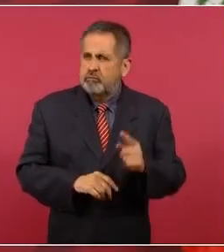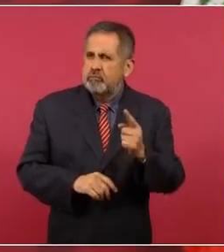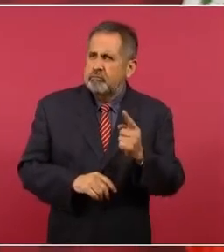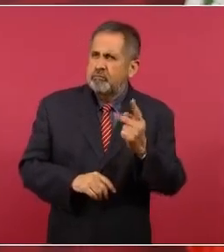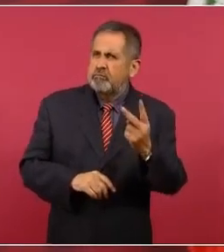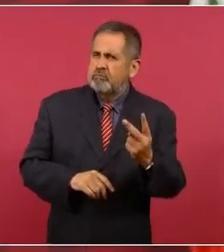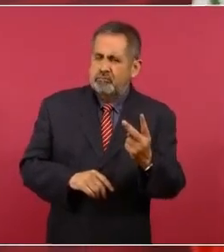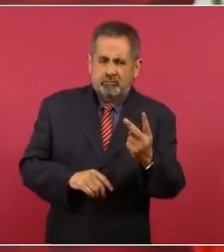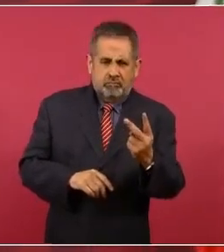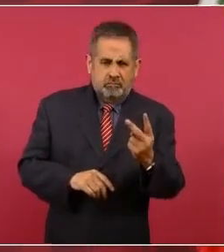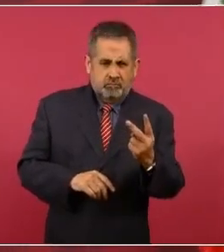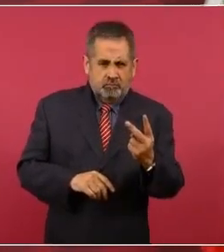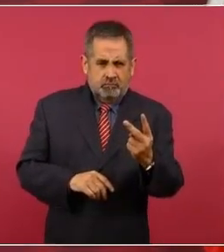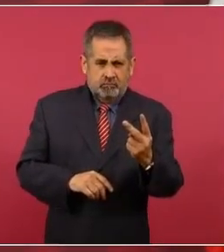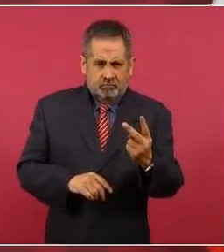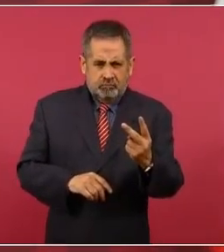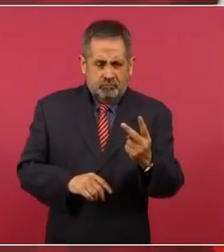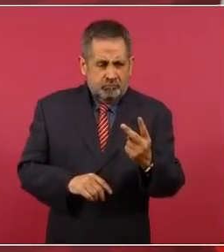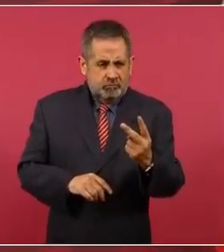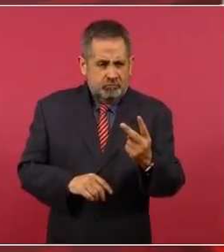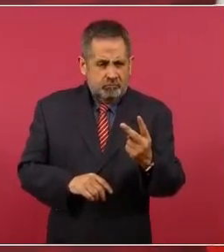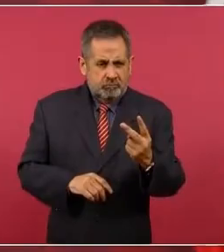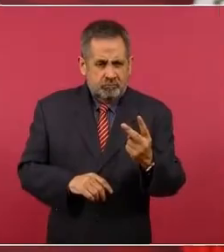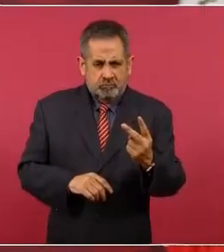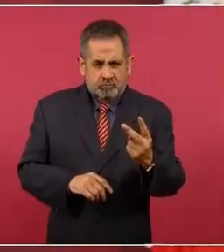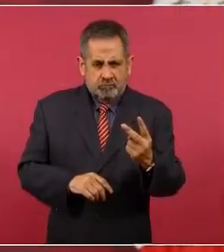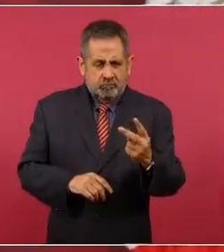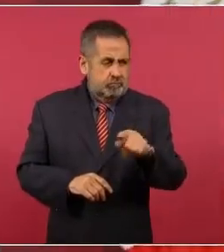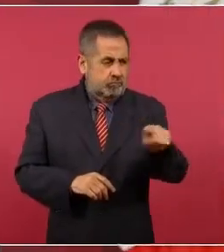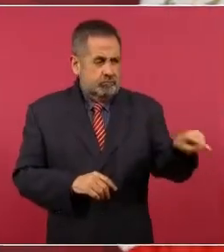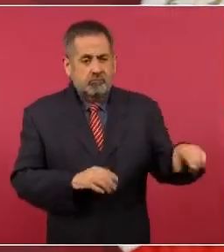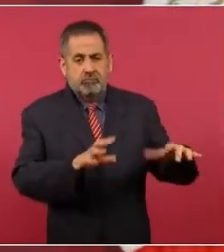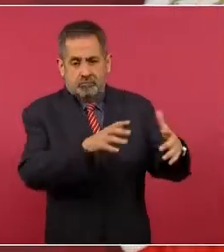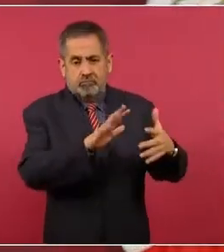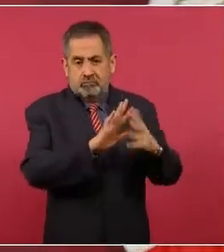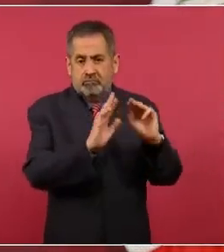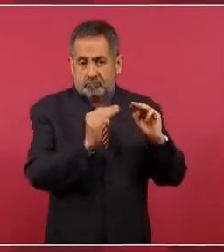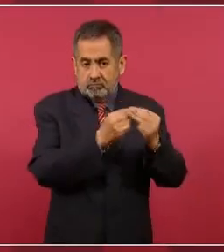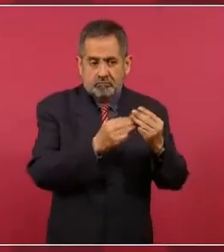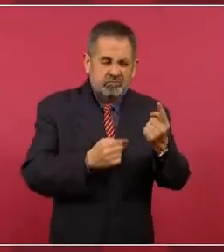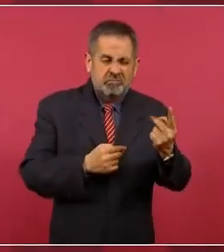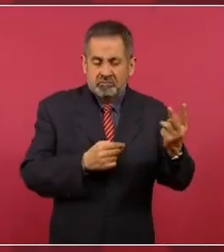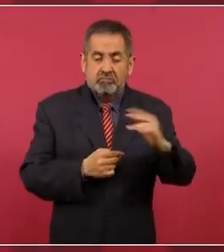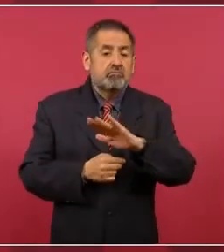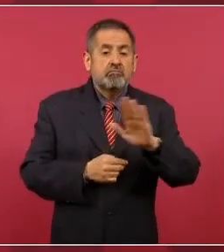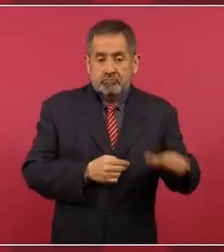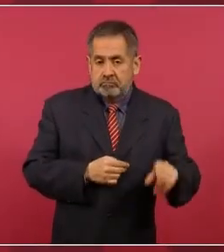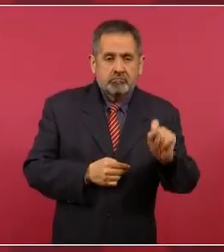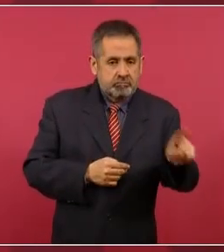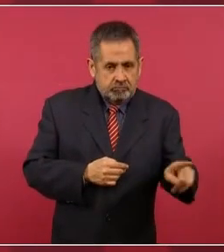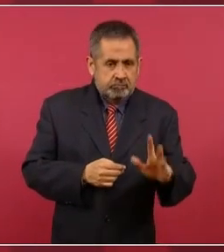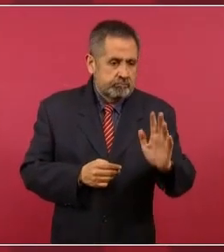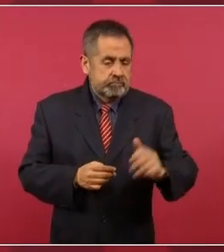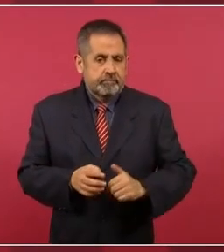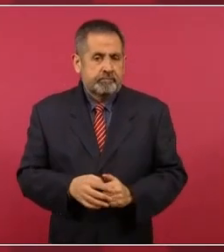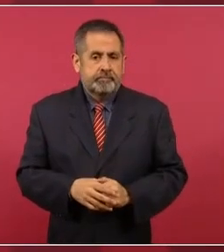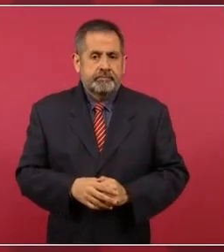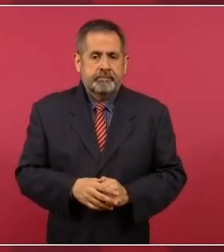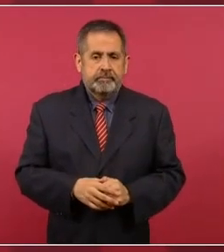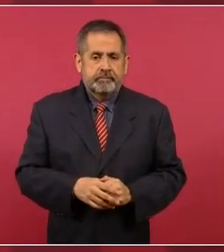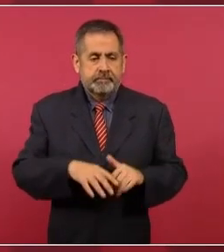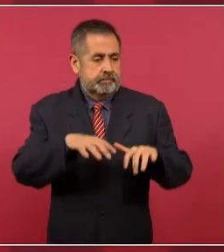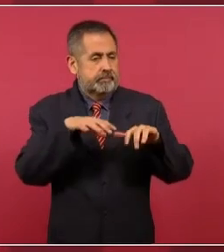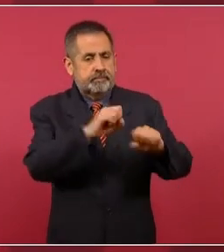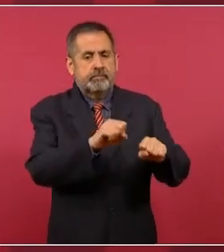o dos de los agresores y se